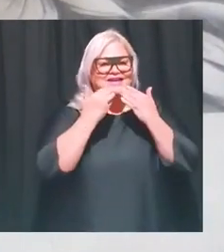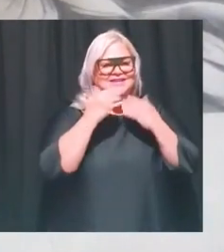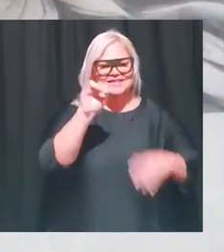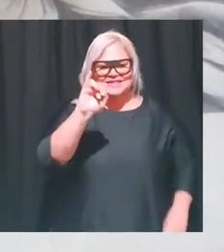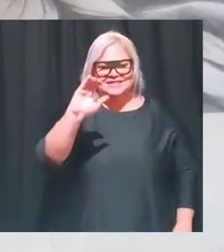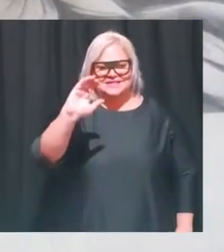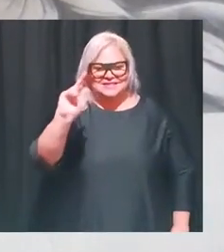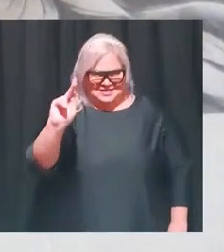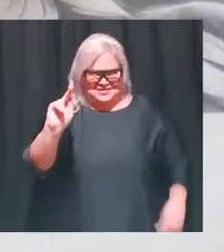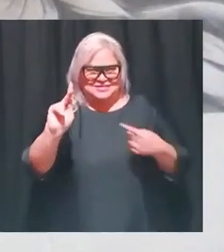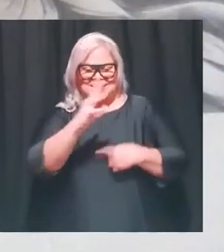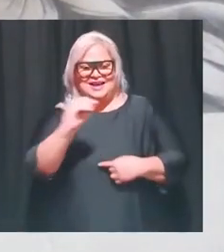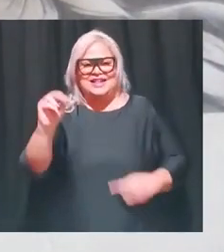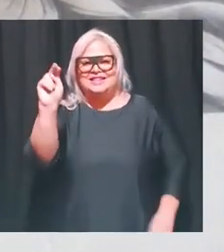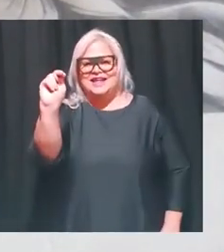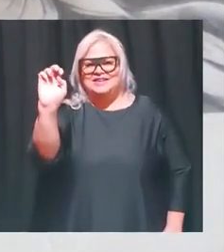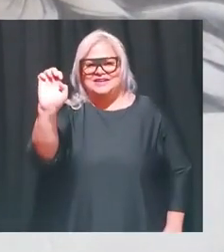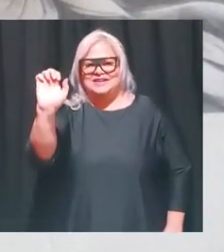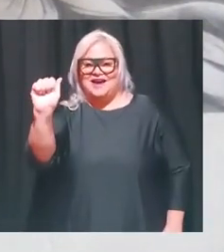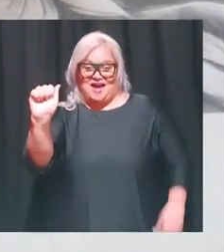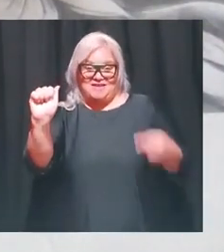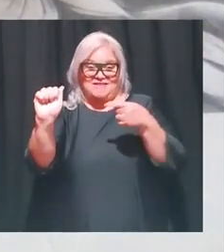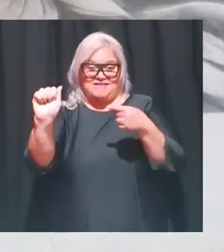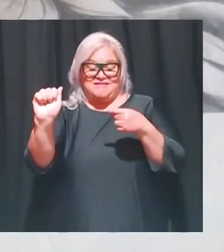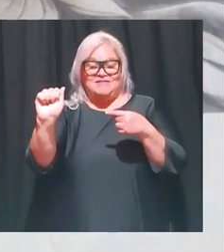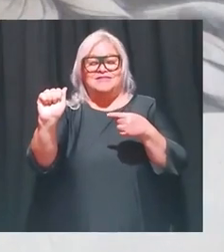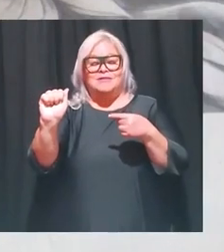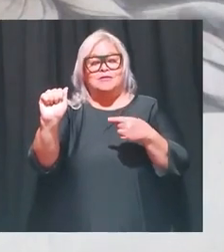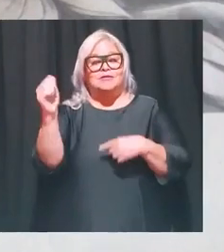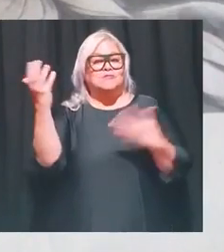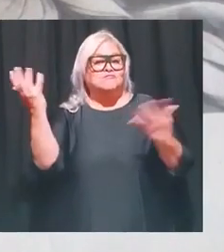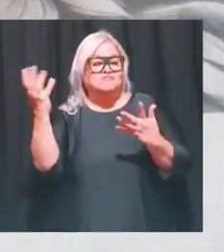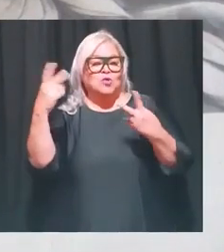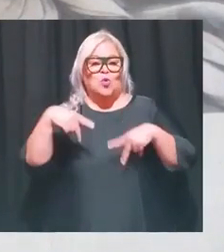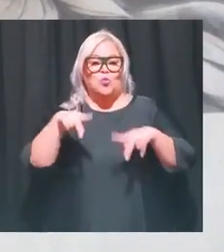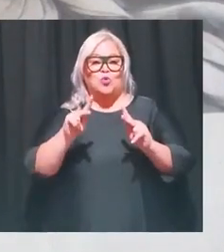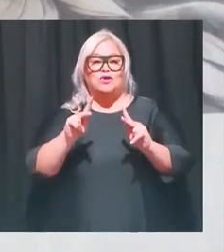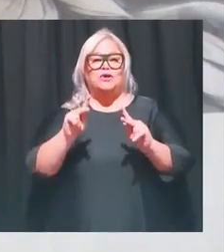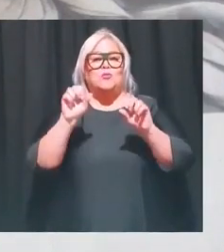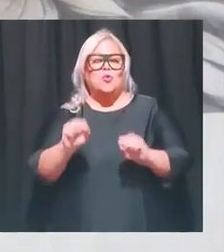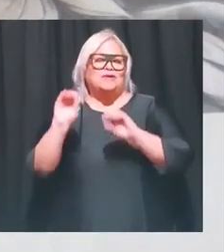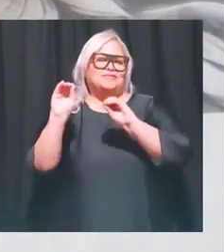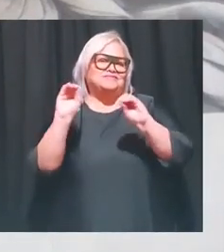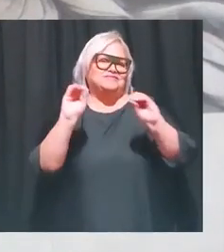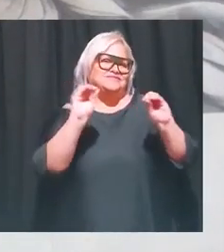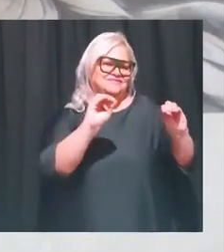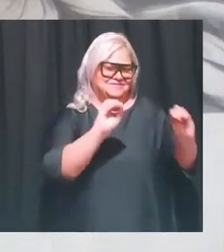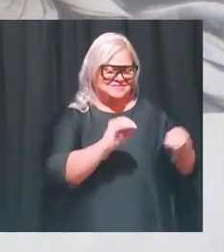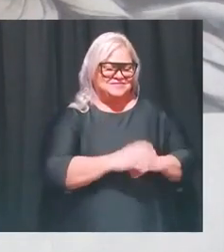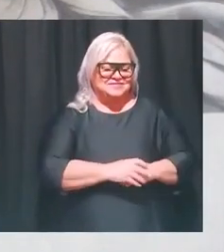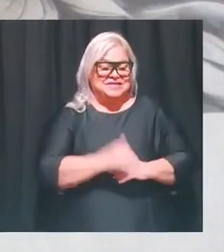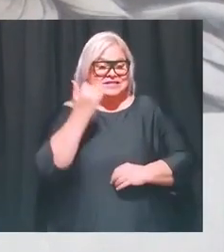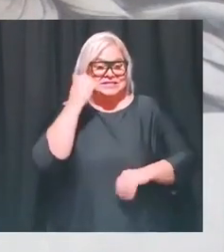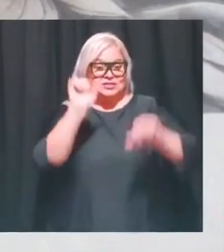Cultura puertorriqueña y al National Endowment of the Arts por la oportunidad de poder estar dándoles estos talleres a ustedes si